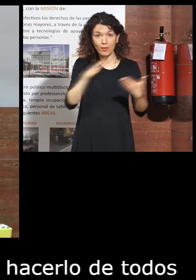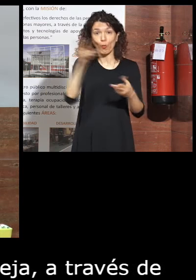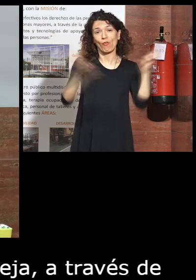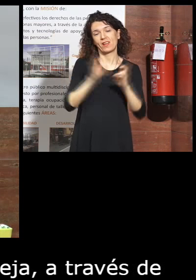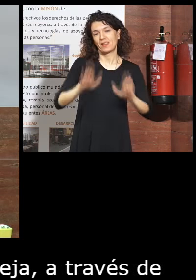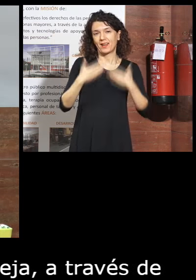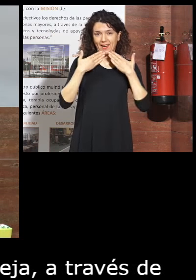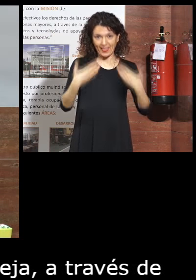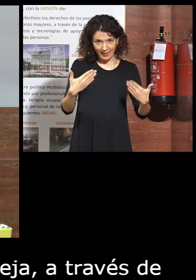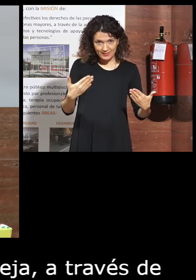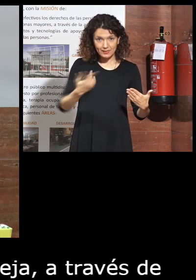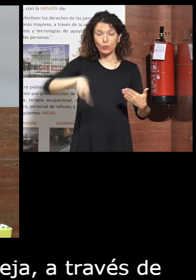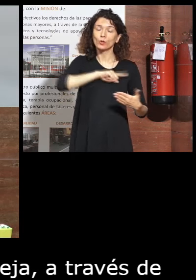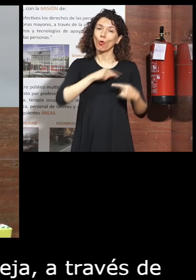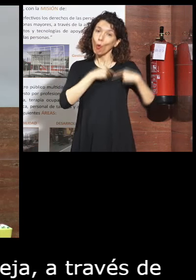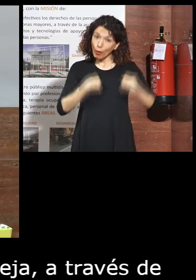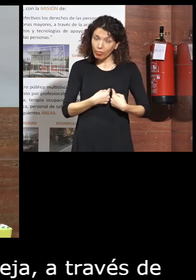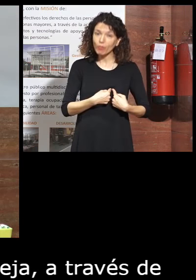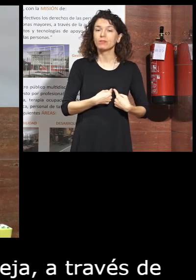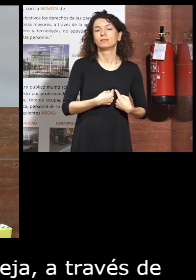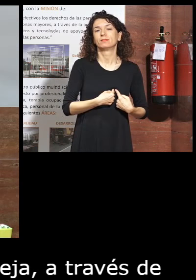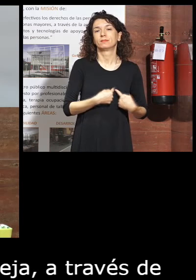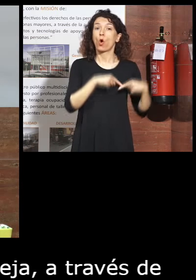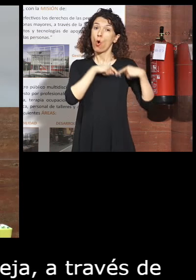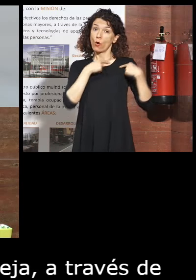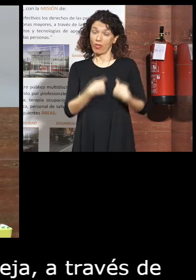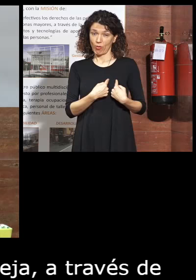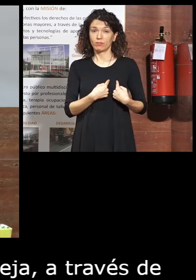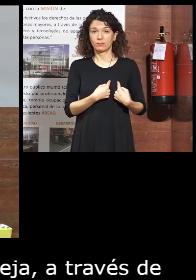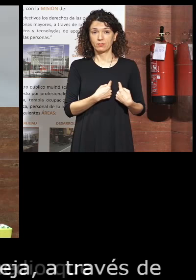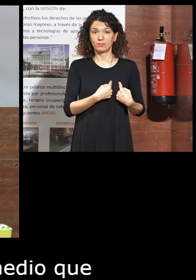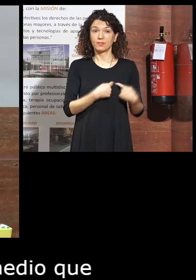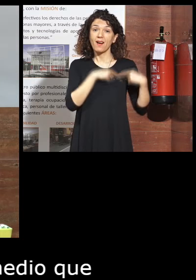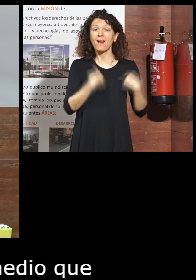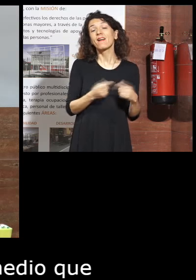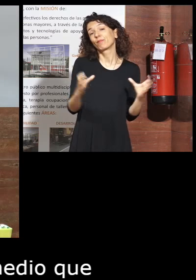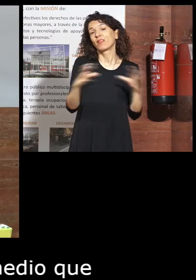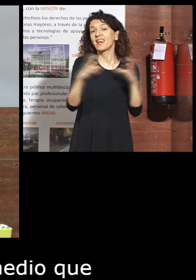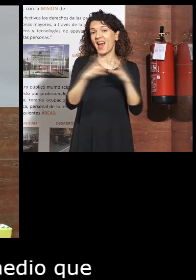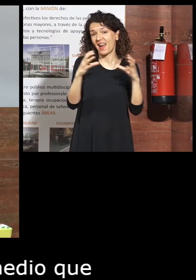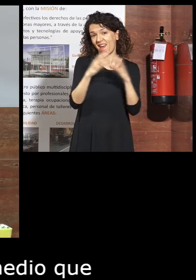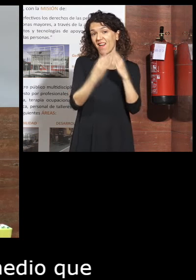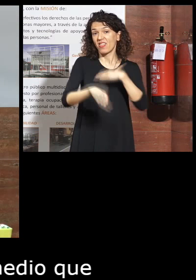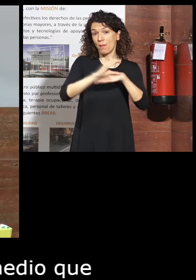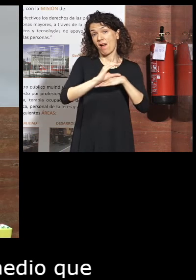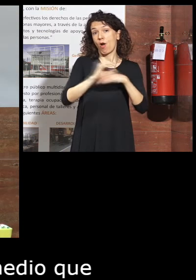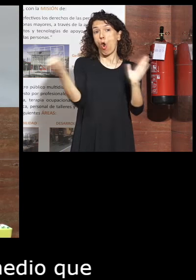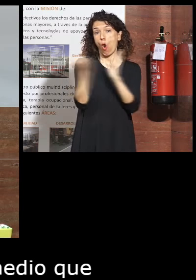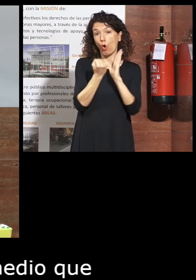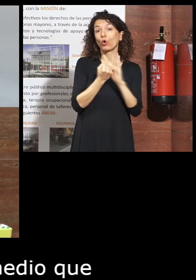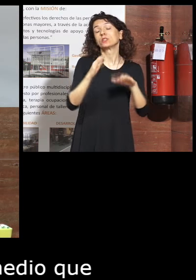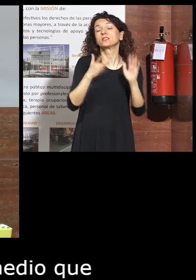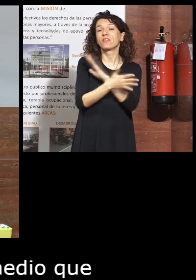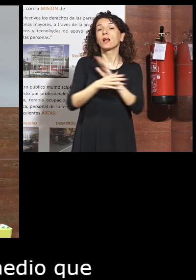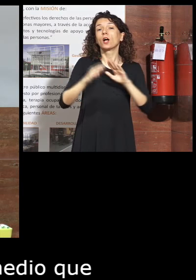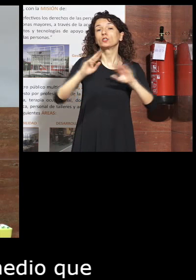presencia. Nuestro corazón, el corazón naranja hacia Paz que engloba en su logo esta semana el lema Somos para